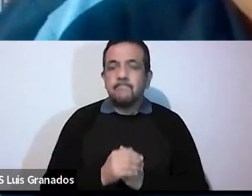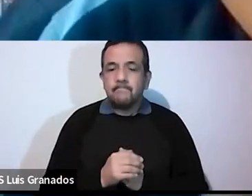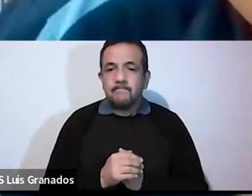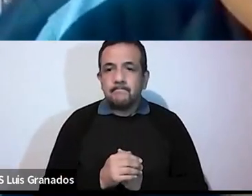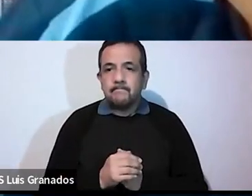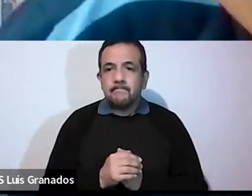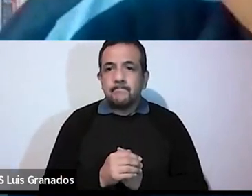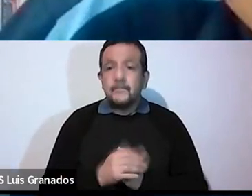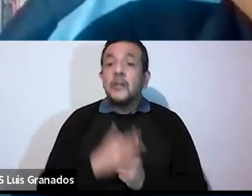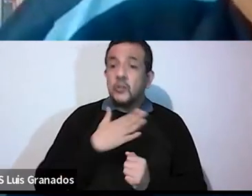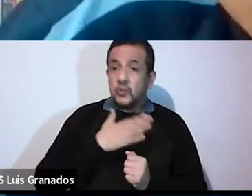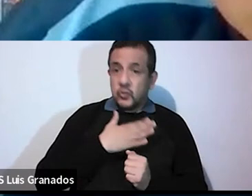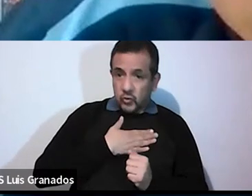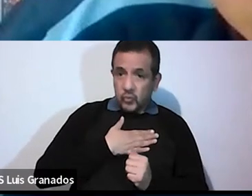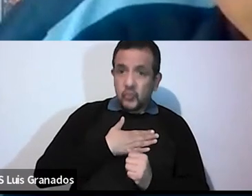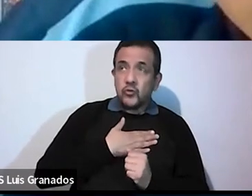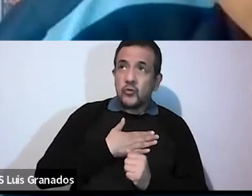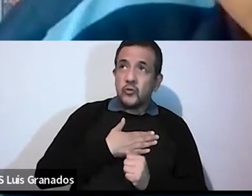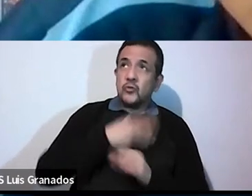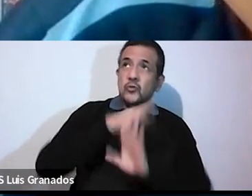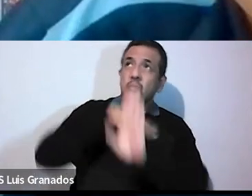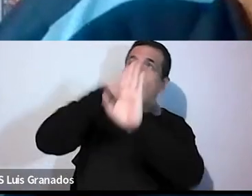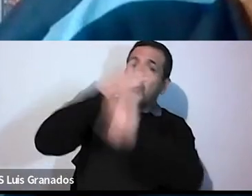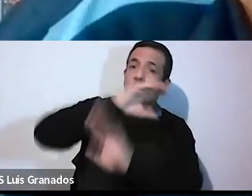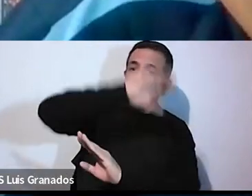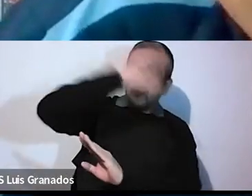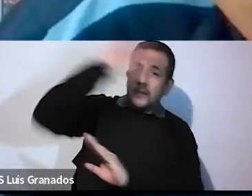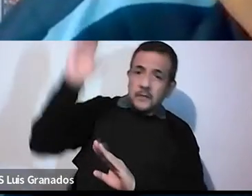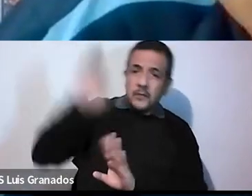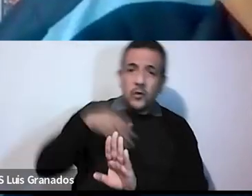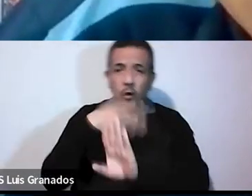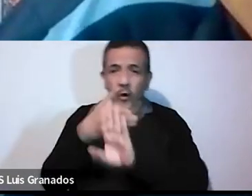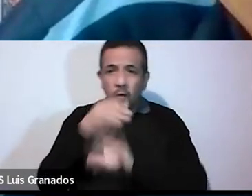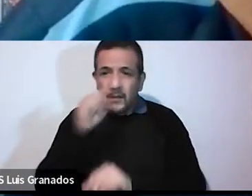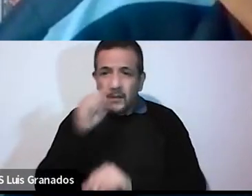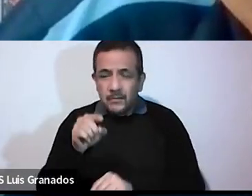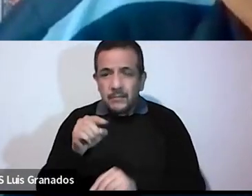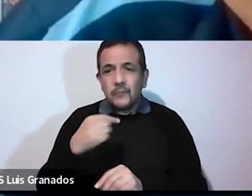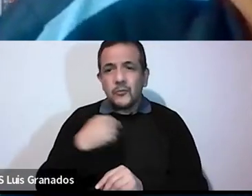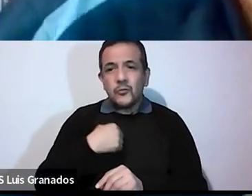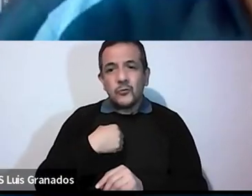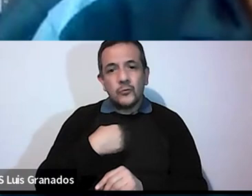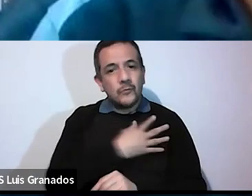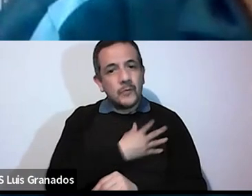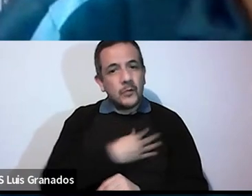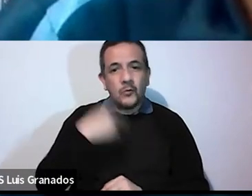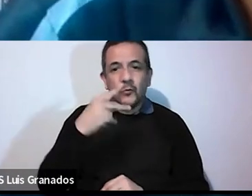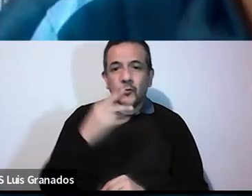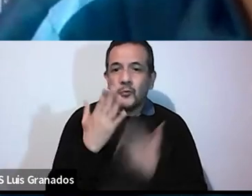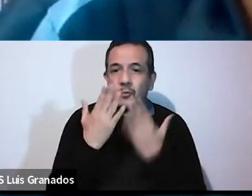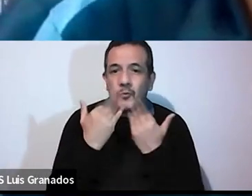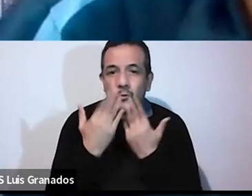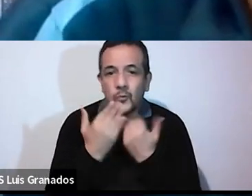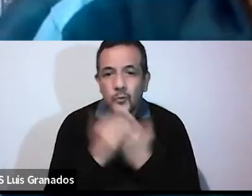he pecado contra el cielo y contra ti. Ya no merezco llamarme hijo tuyo. Recíbeme como a